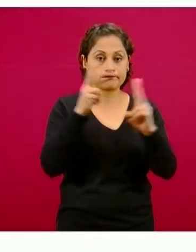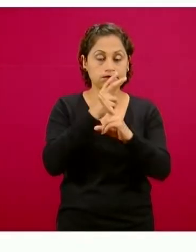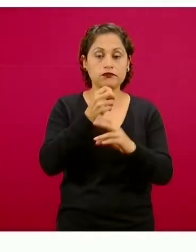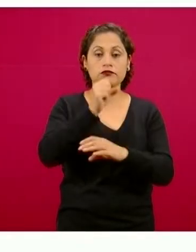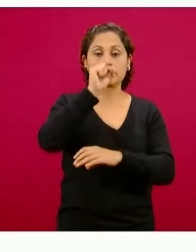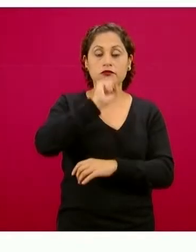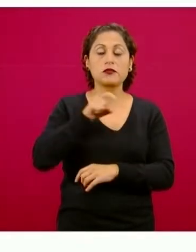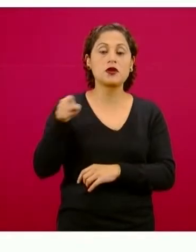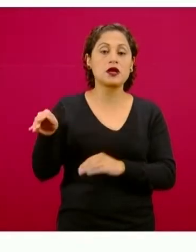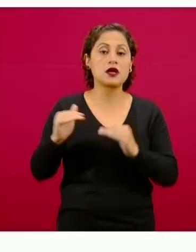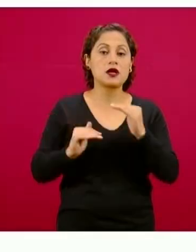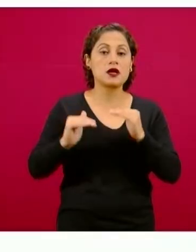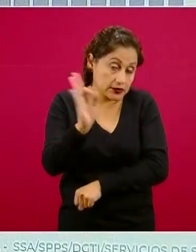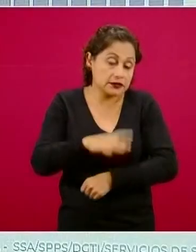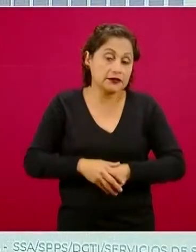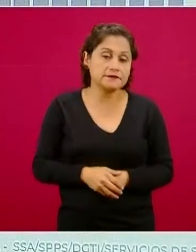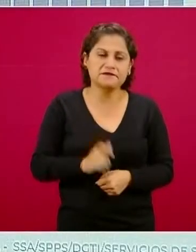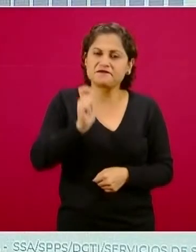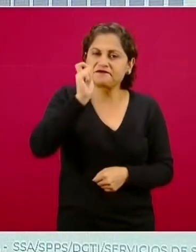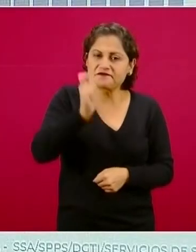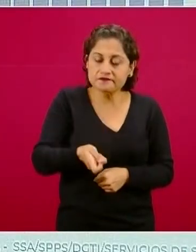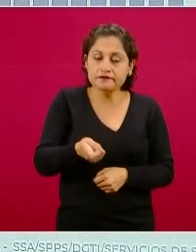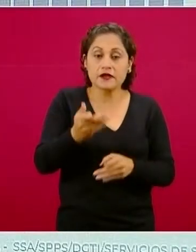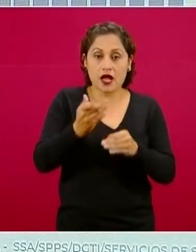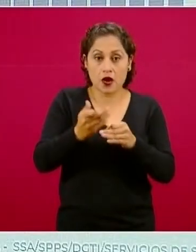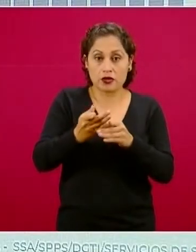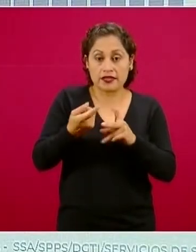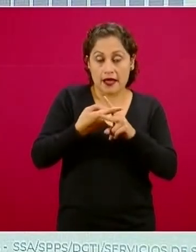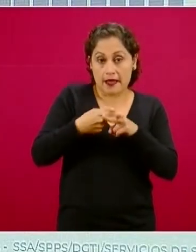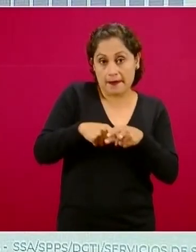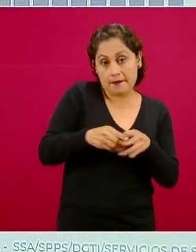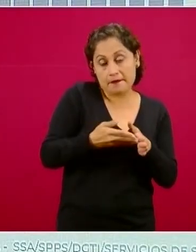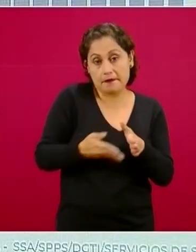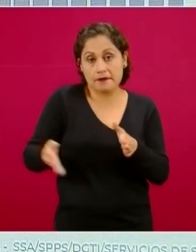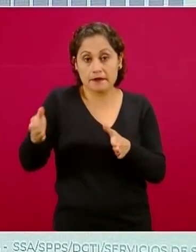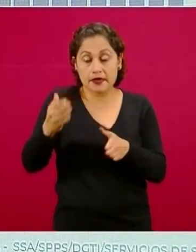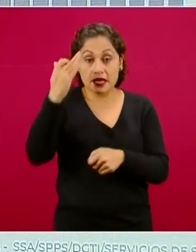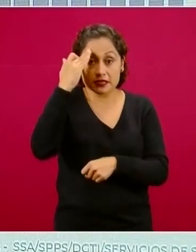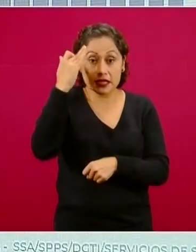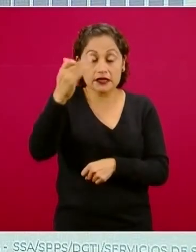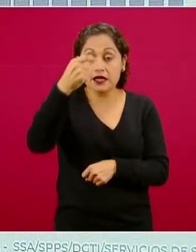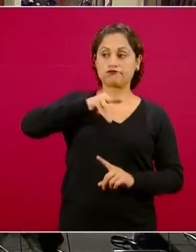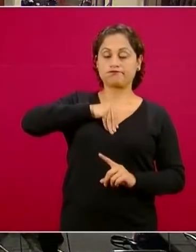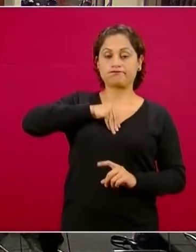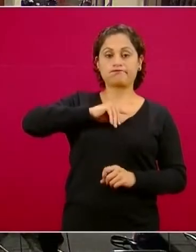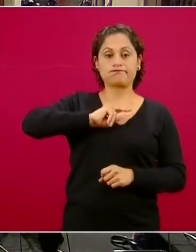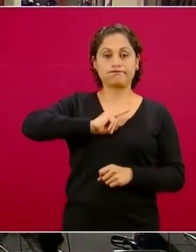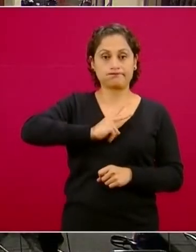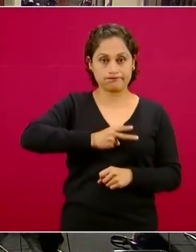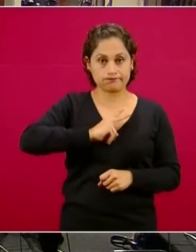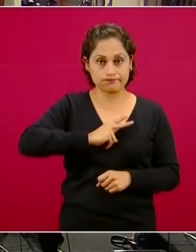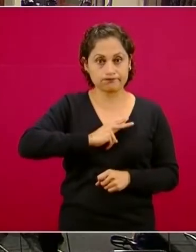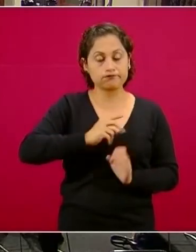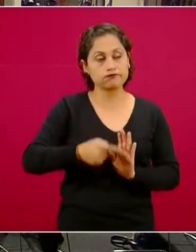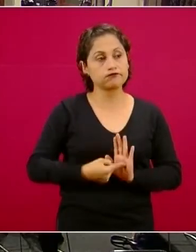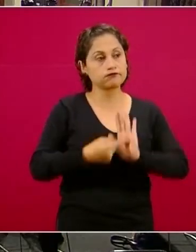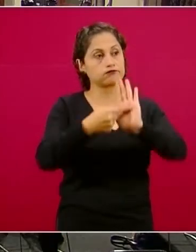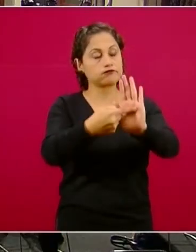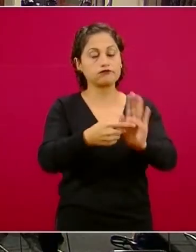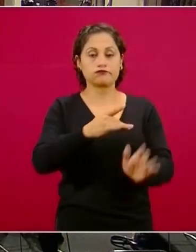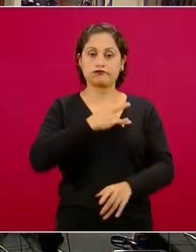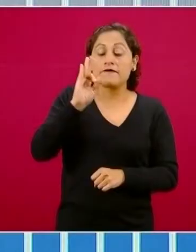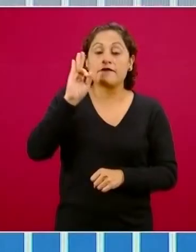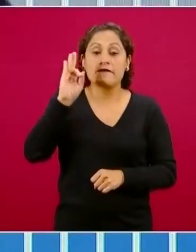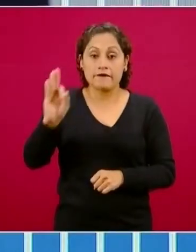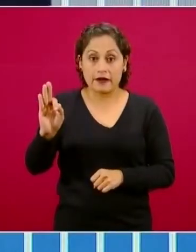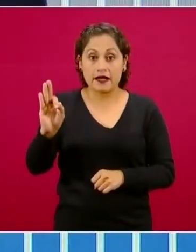.315, al sumarse otros 5.099 casos más, mientras el número de fallecimientos llegó a 78